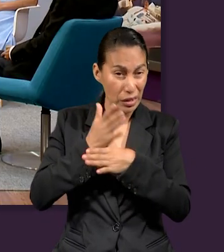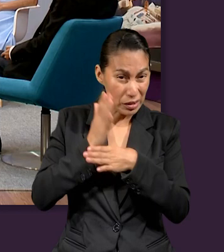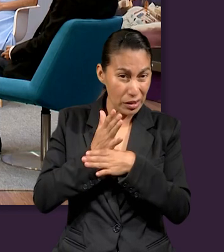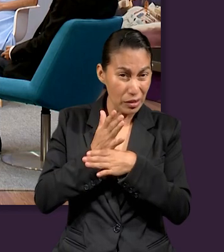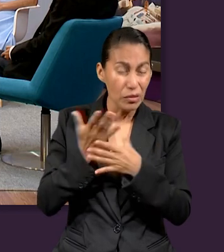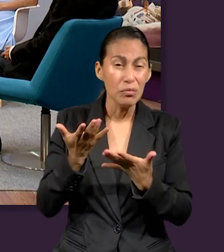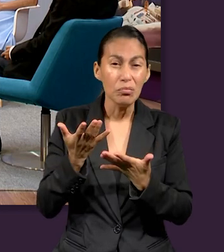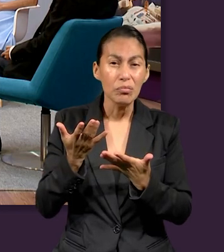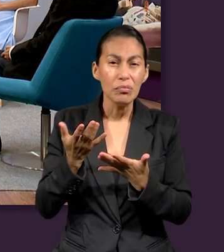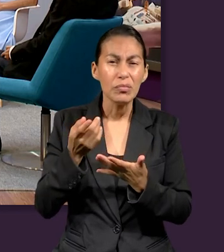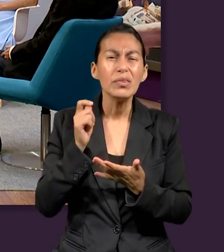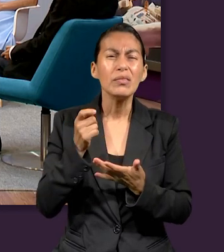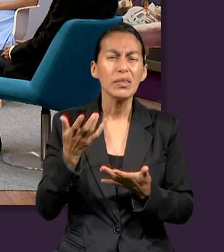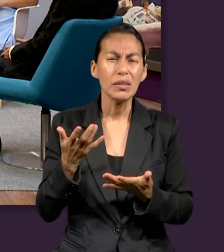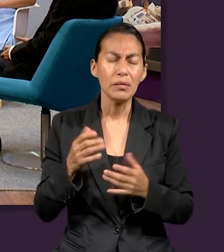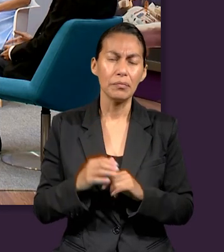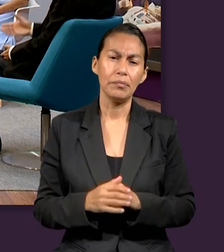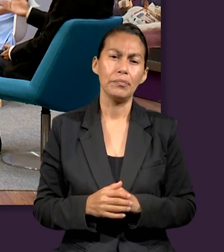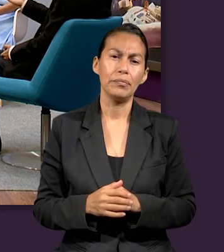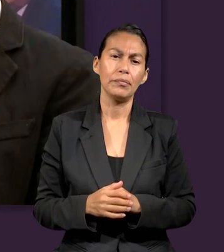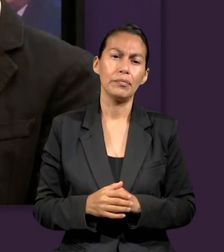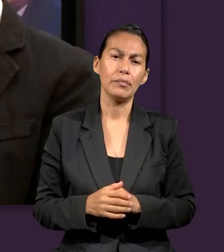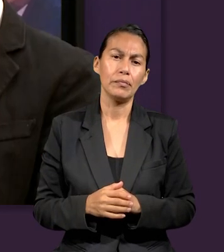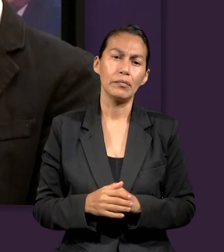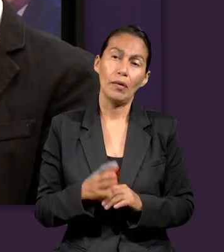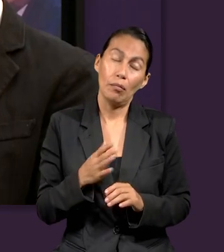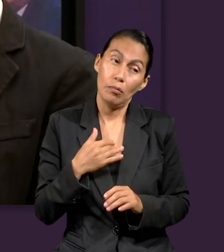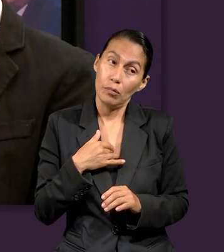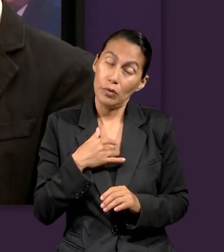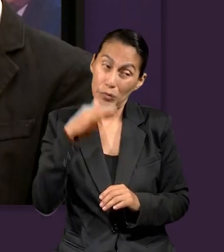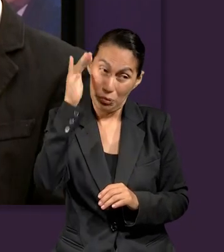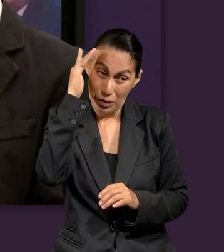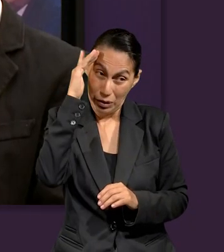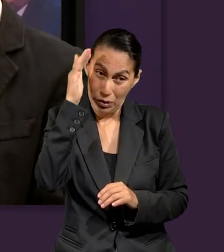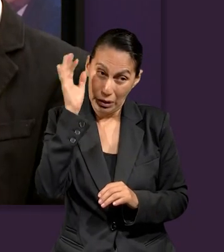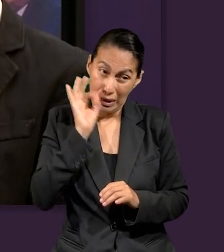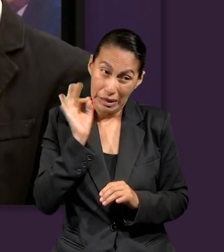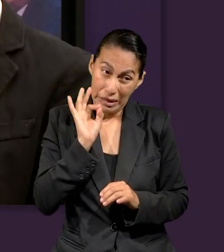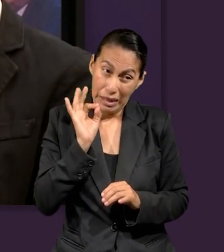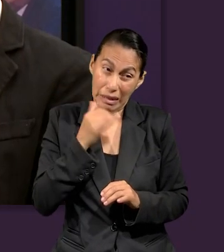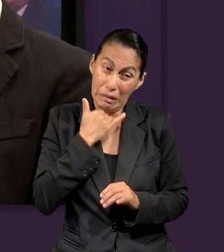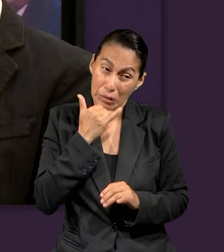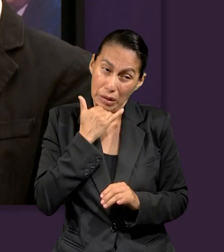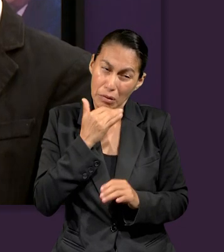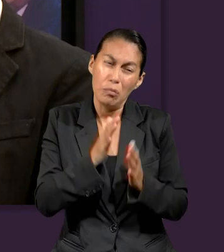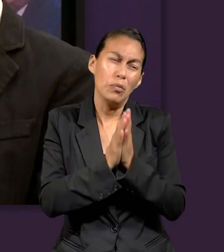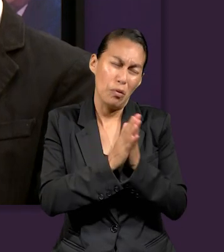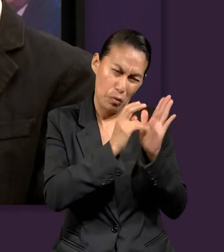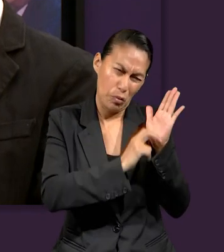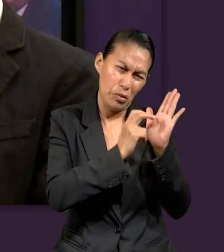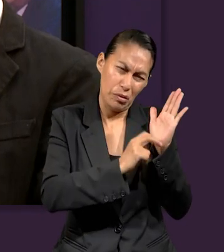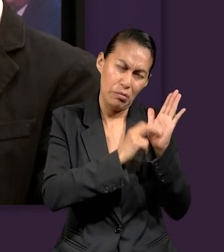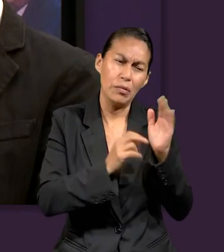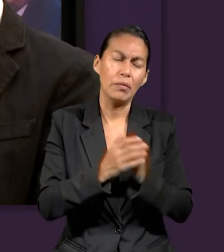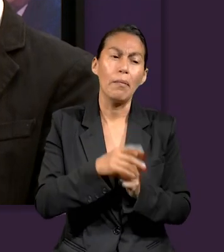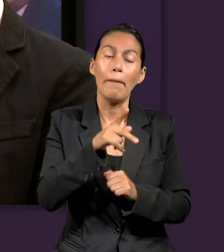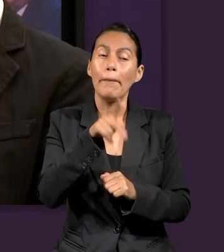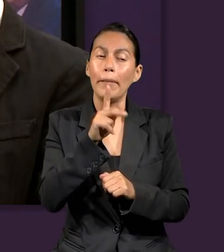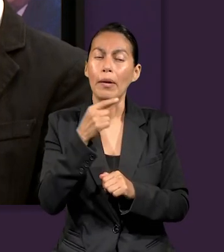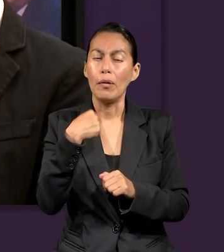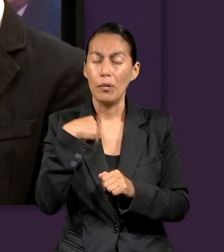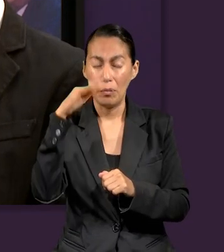Creo, no sé, corríjame si usted cree, pero creo que la buena noticia